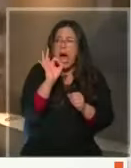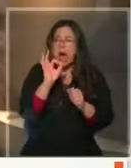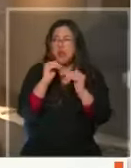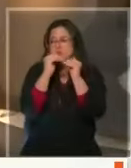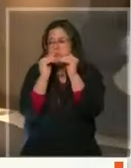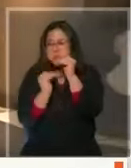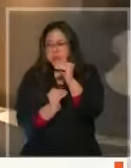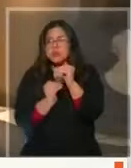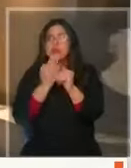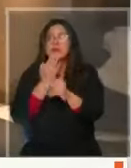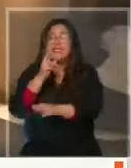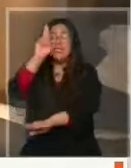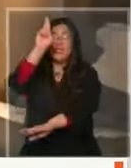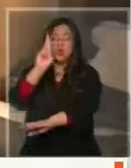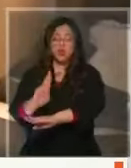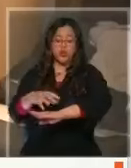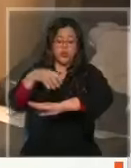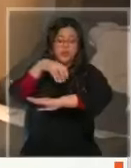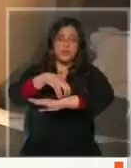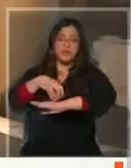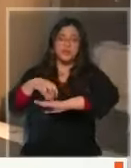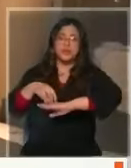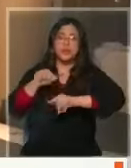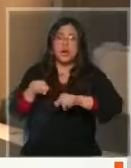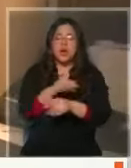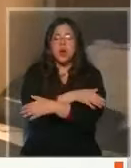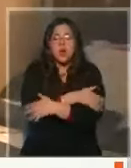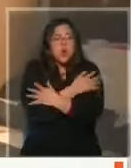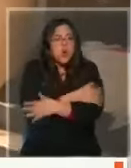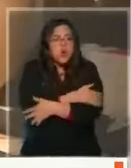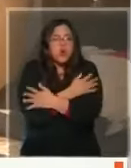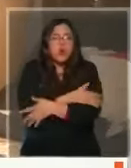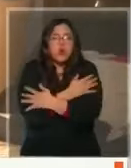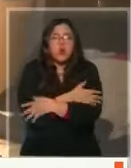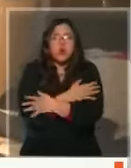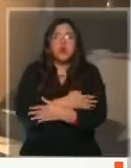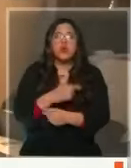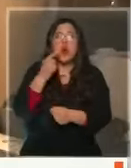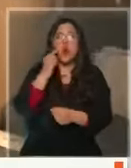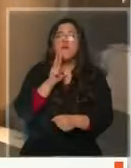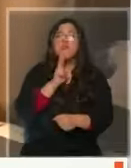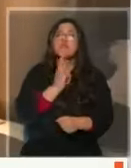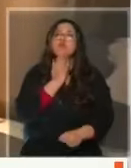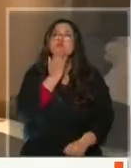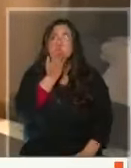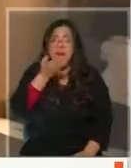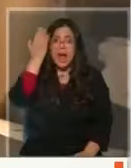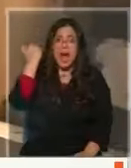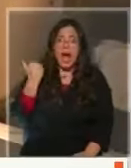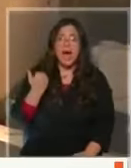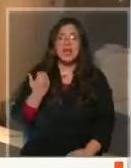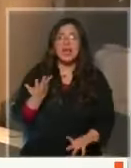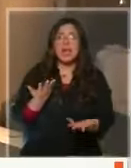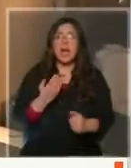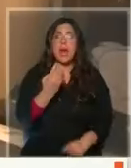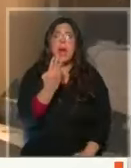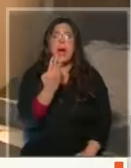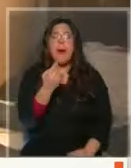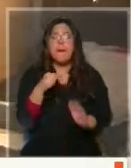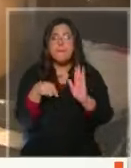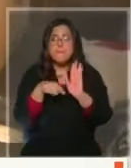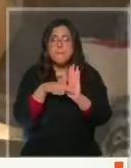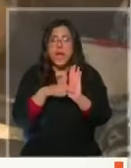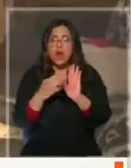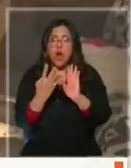qué decir en el extremo austral, va a continuar si haciendo mucho, mucho frío. De hecho, el viernes Punta Arena marcó su temperatura récord, menos 14 y fracción